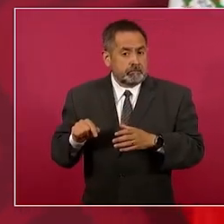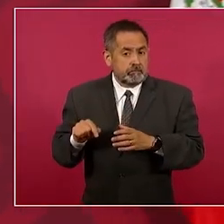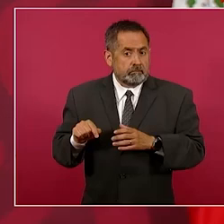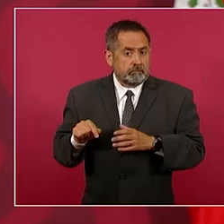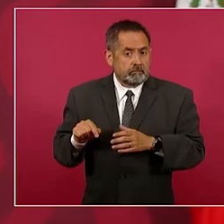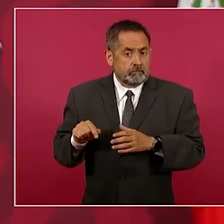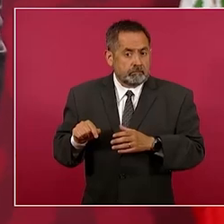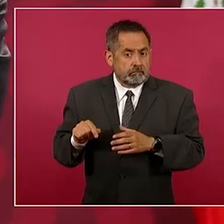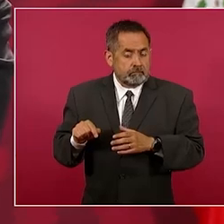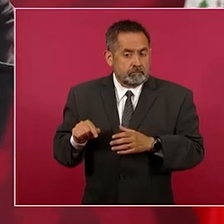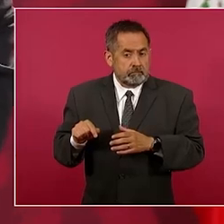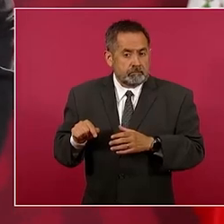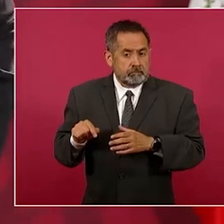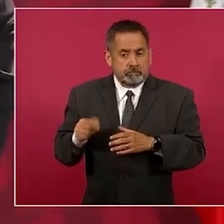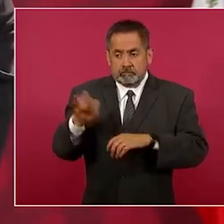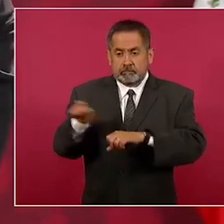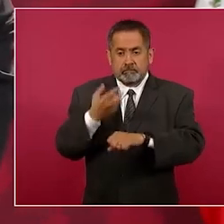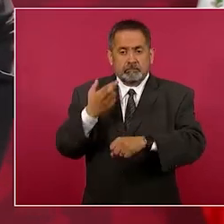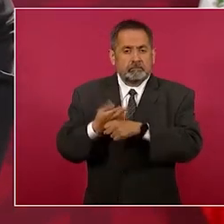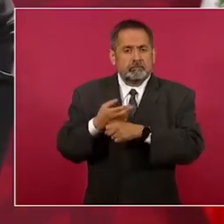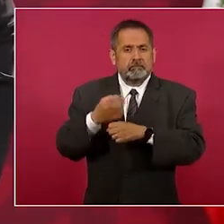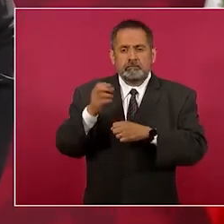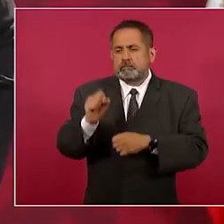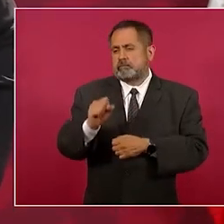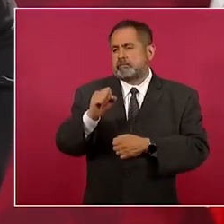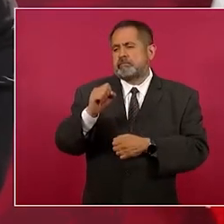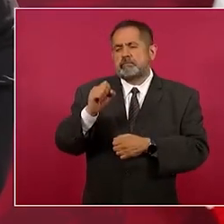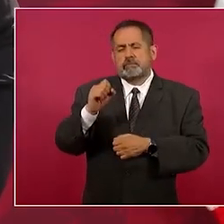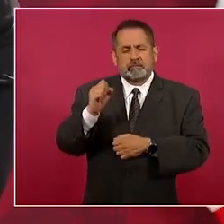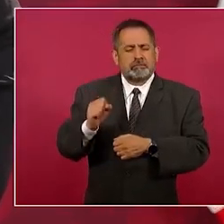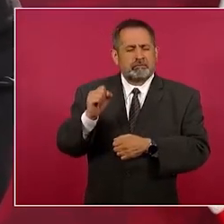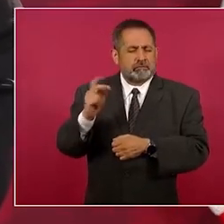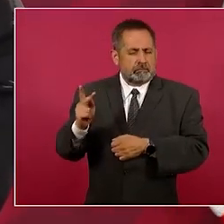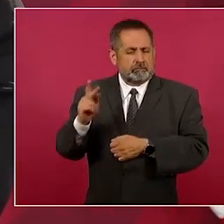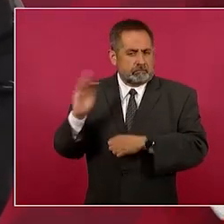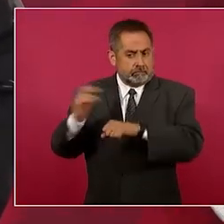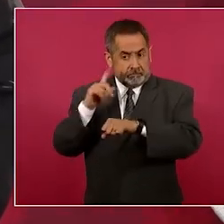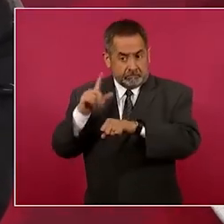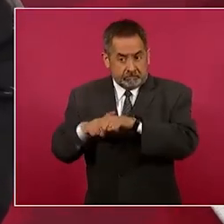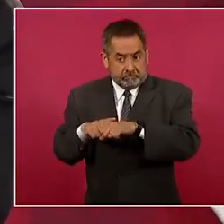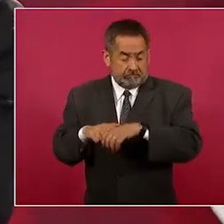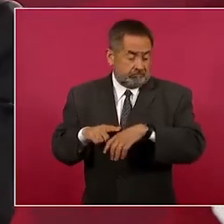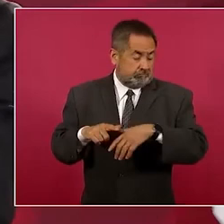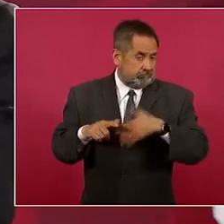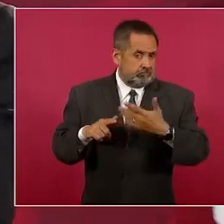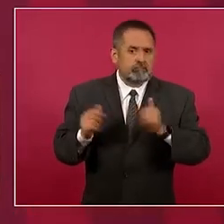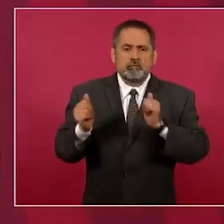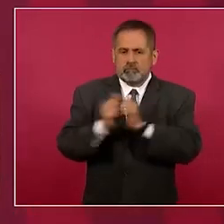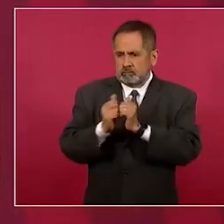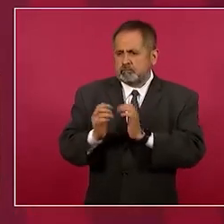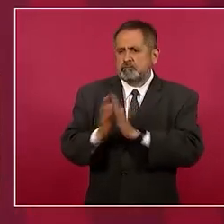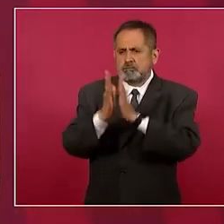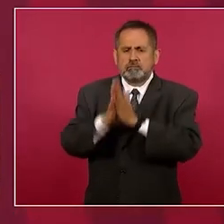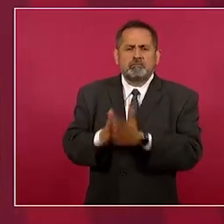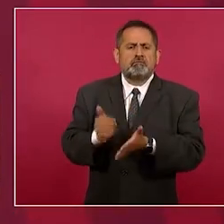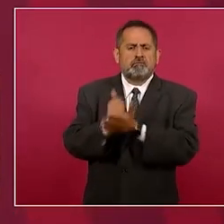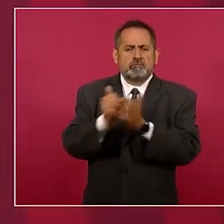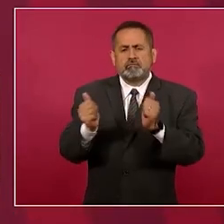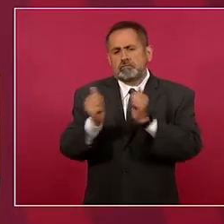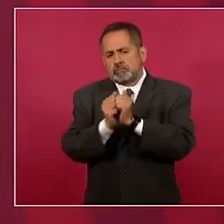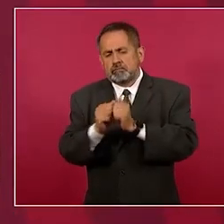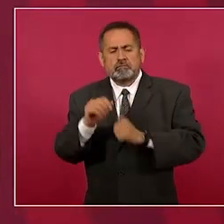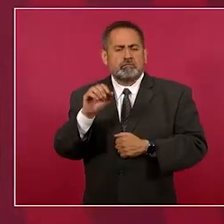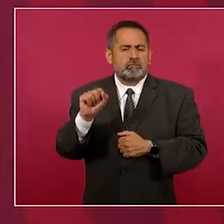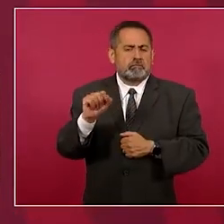de la Secretaría de Seguridad Pública Federal en colaboración con la Secretaría de